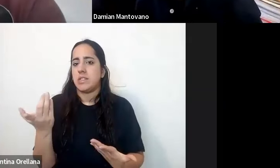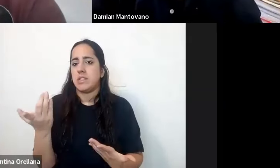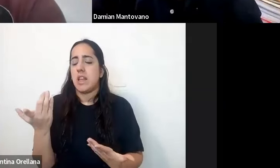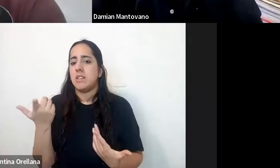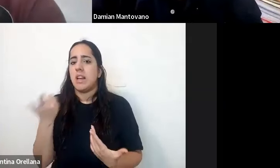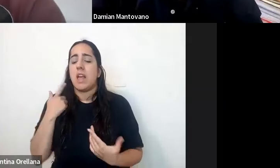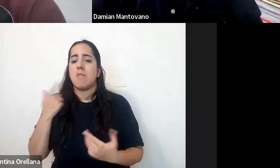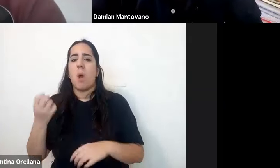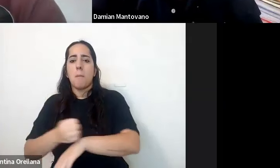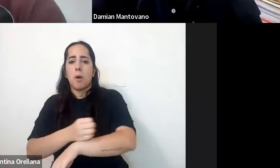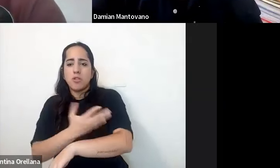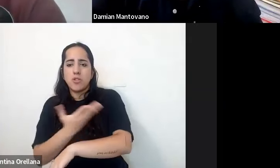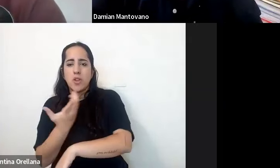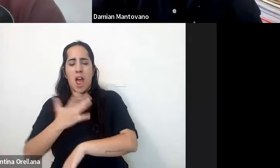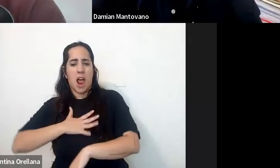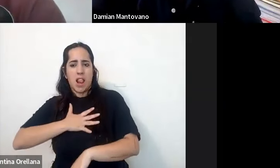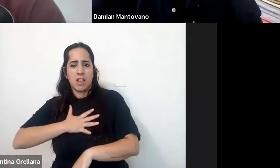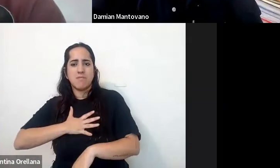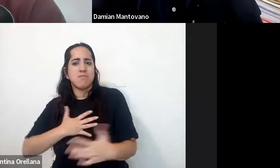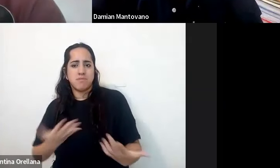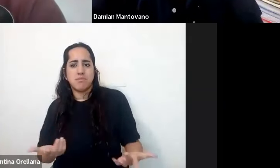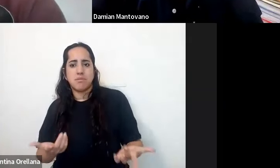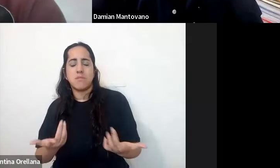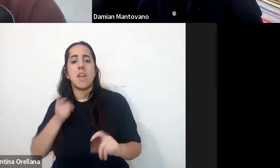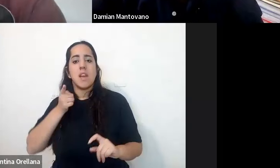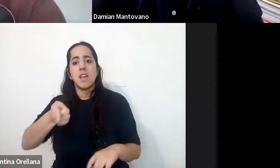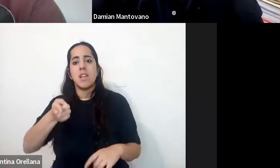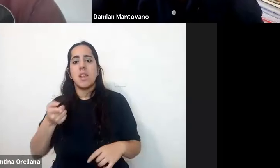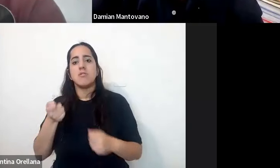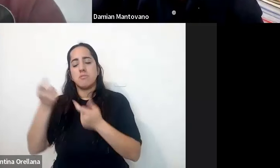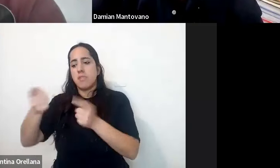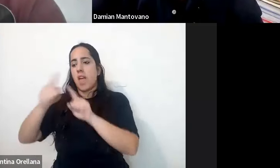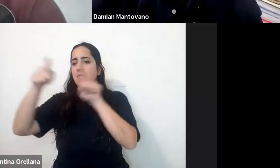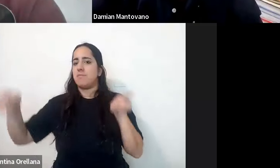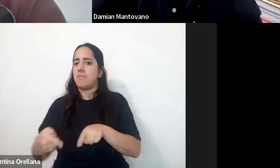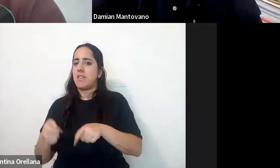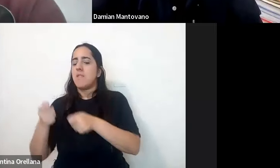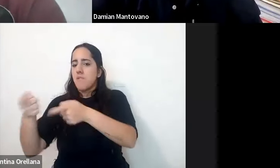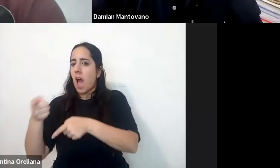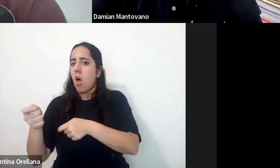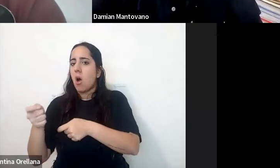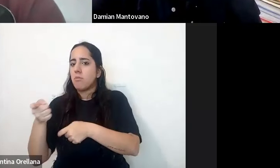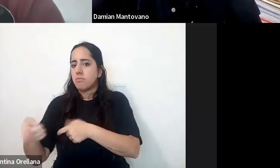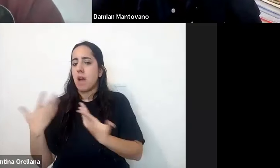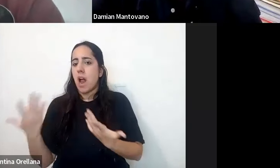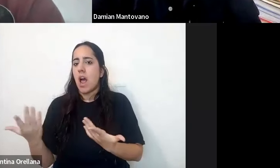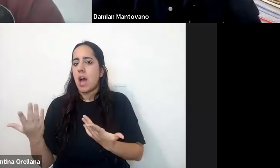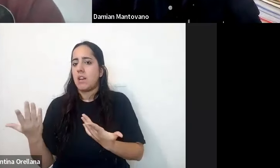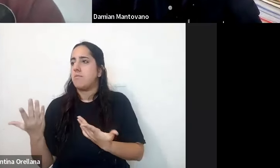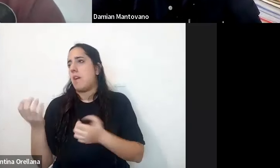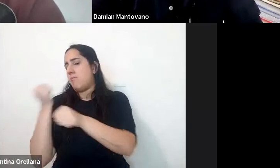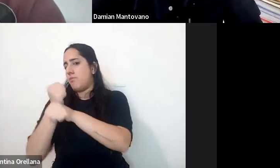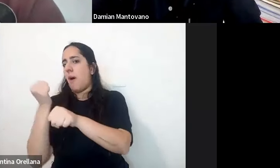emocionales o de la subjetividad y la habilitación que tendría esa persona o que puede tener esa persona frente al rol